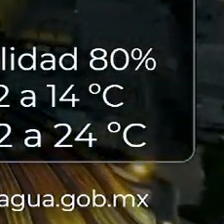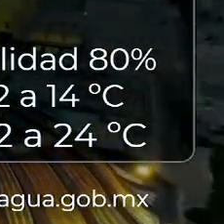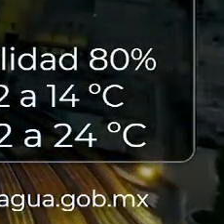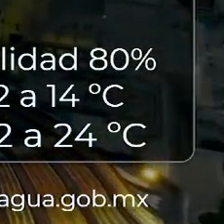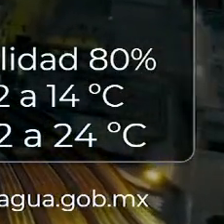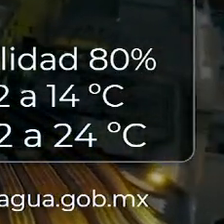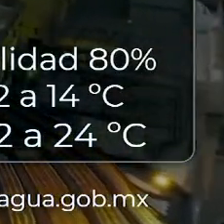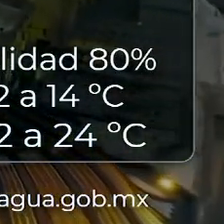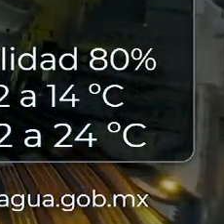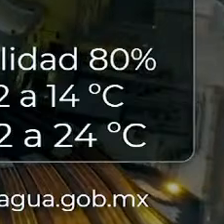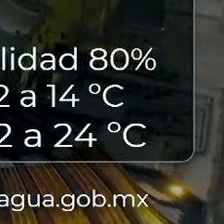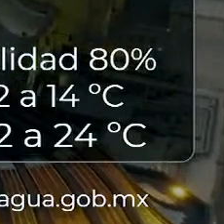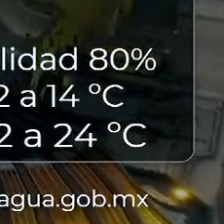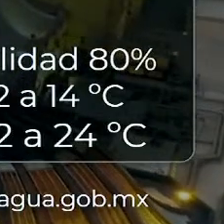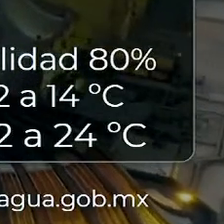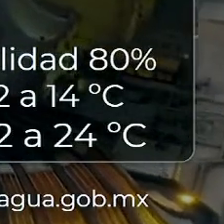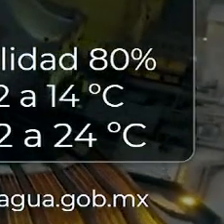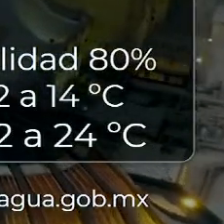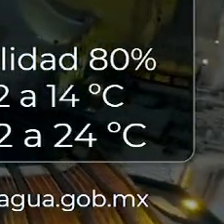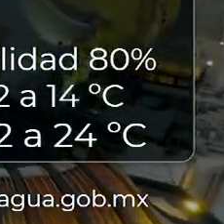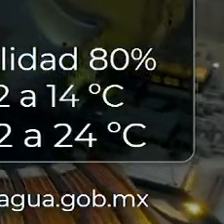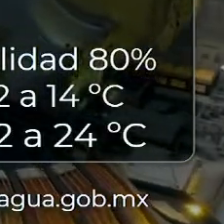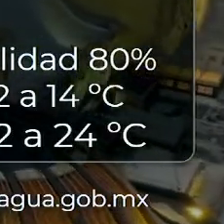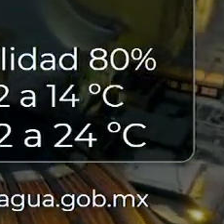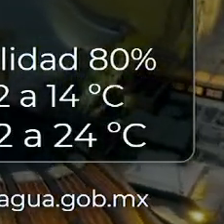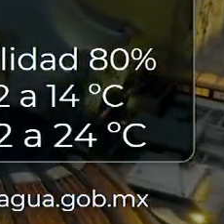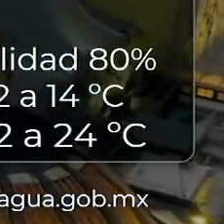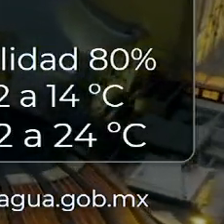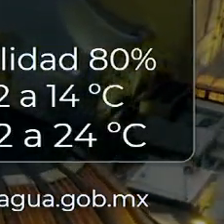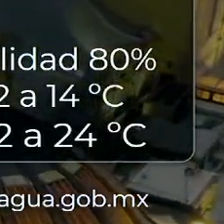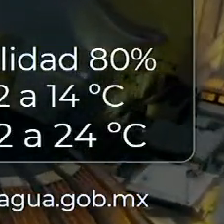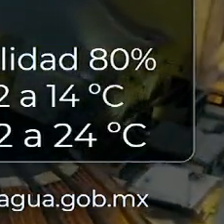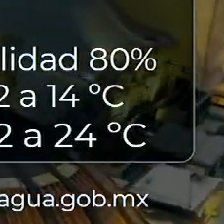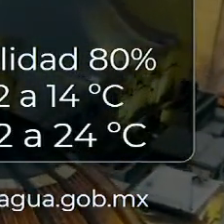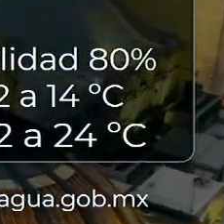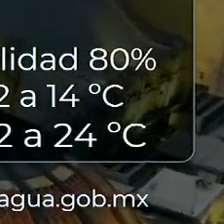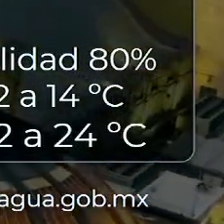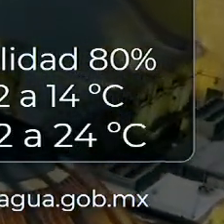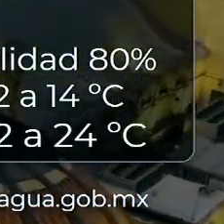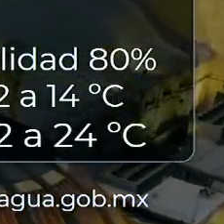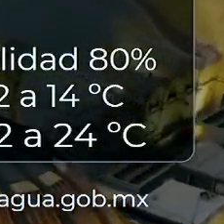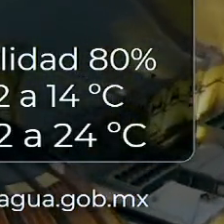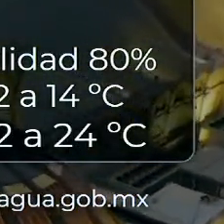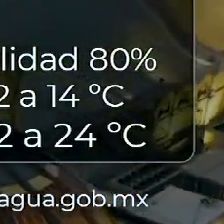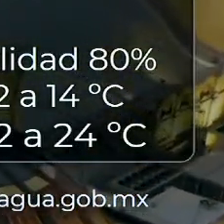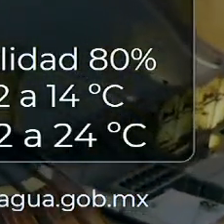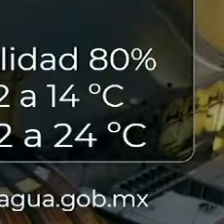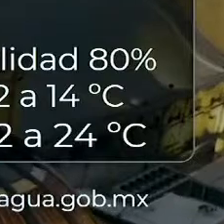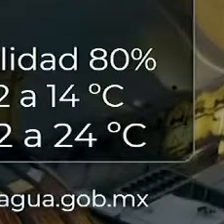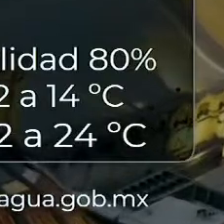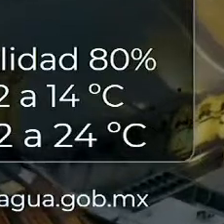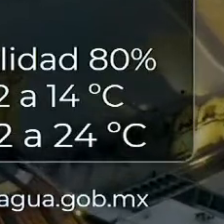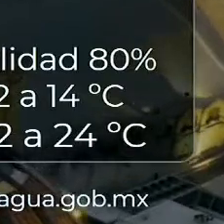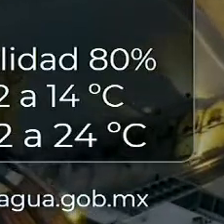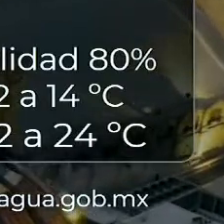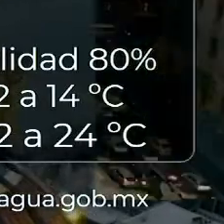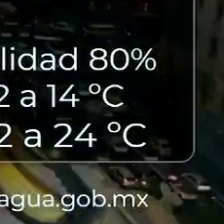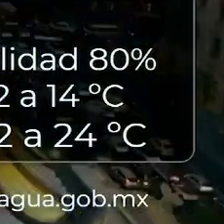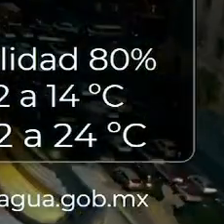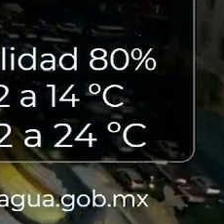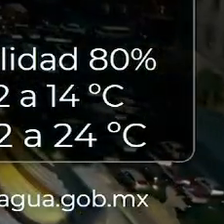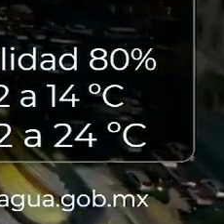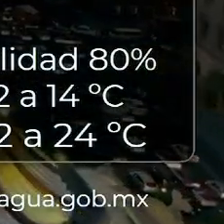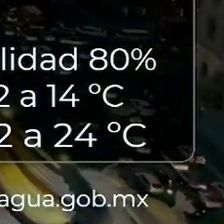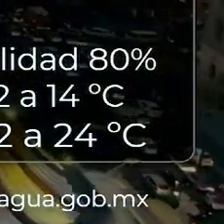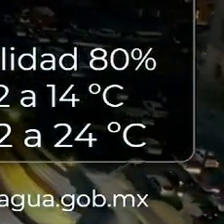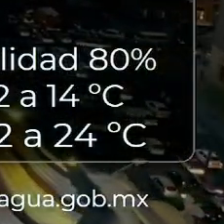soleado por la tarde nublado, con precipitaciones de moderadas ocasionalmente fuertes, y también vendrán acompañadas de granizo y de actividad eléctrica. La temperatura mínima